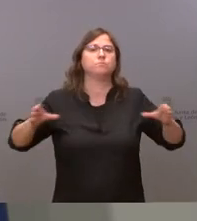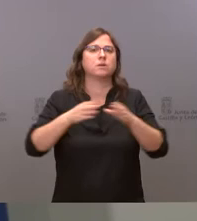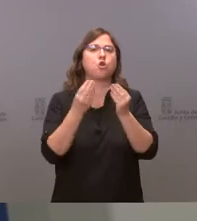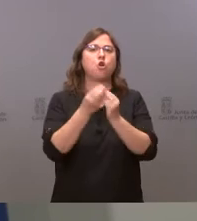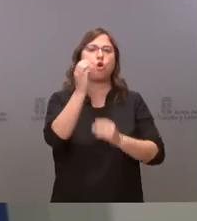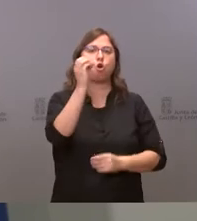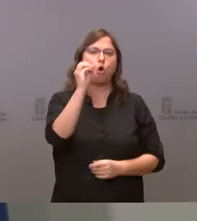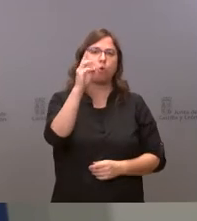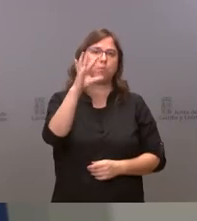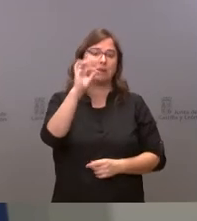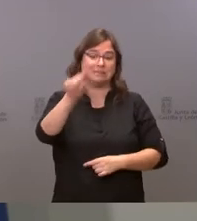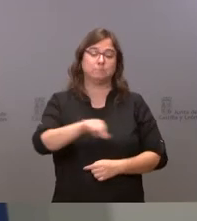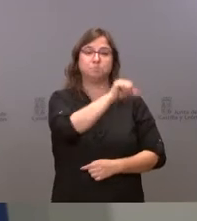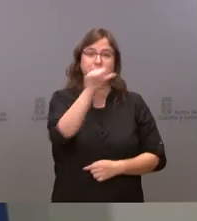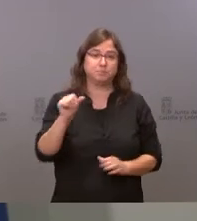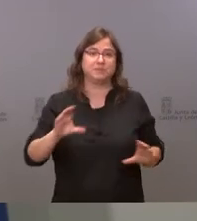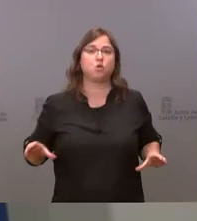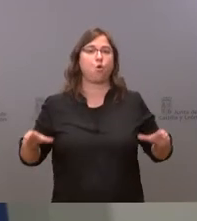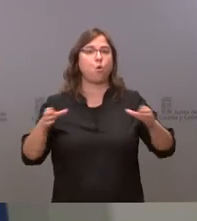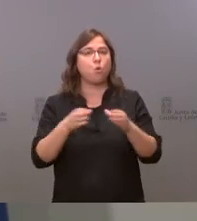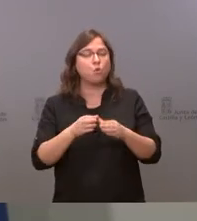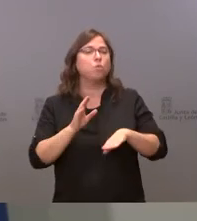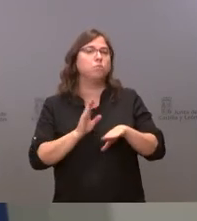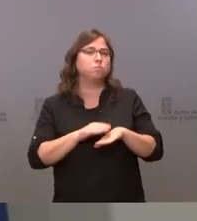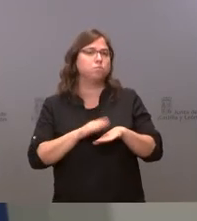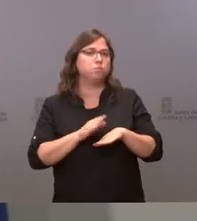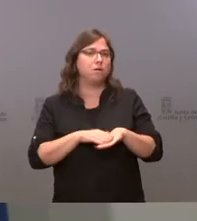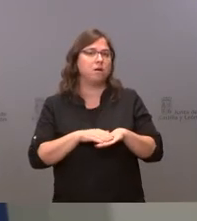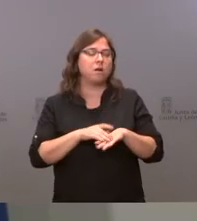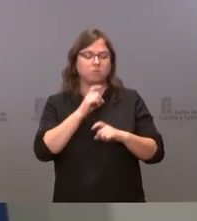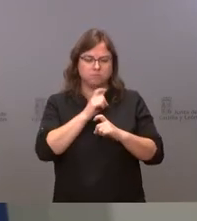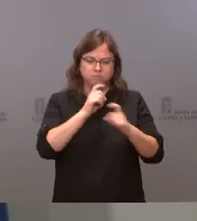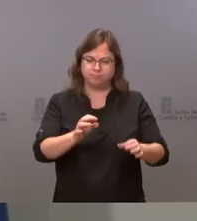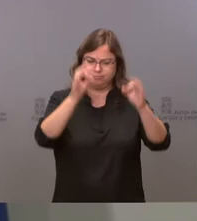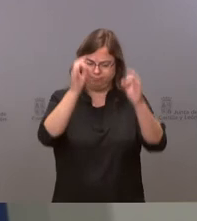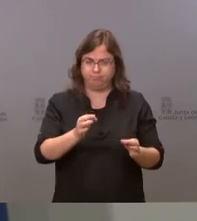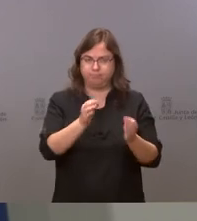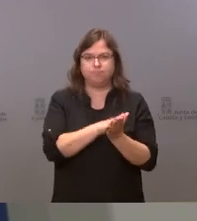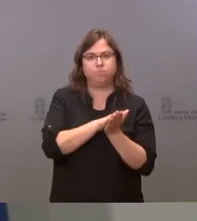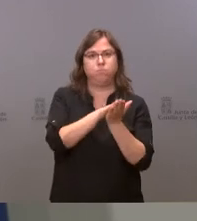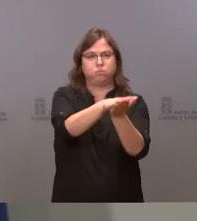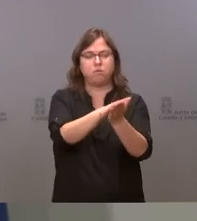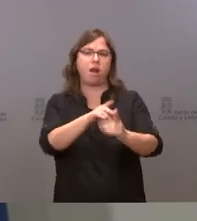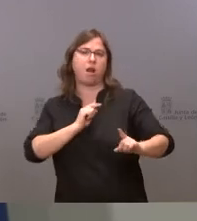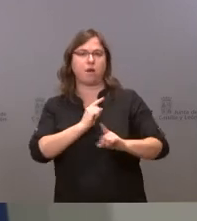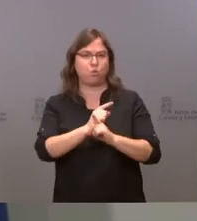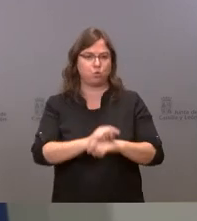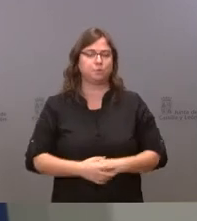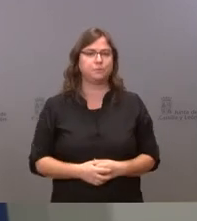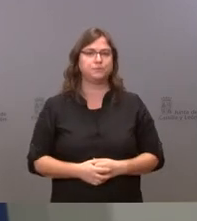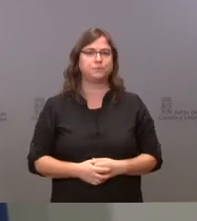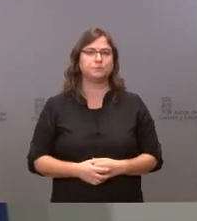nacional la semana que viene entre otras cosas probablemente para anunciar ya la presentación de este recurso sobre